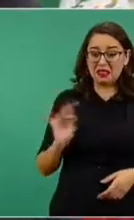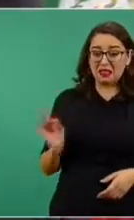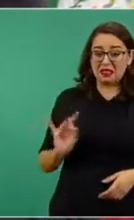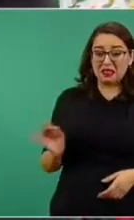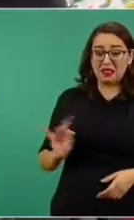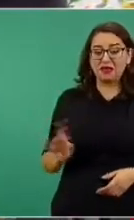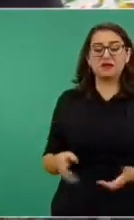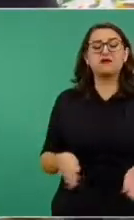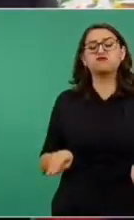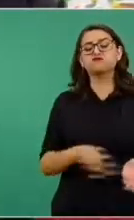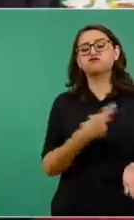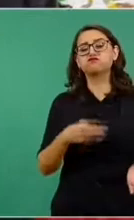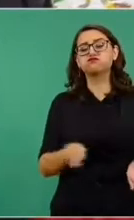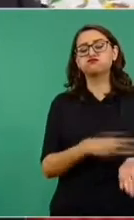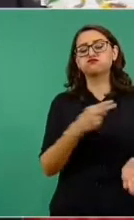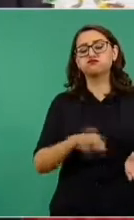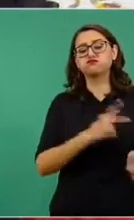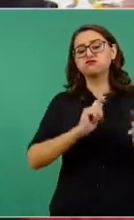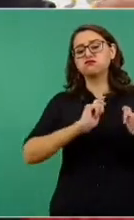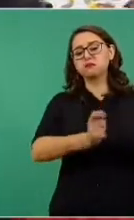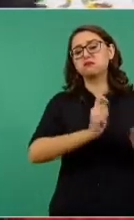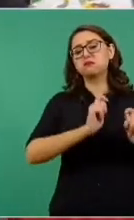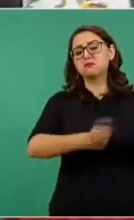pues es estar firmando concesiones. A ver,